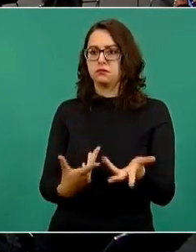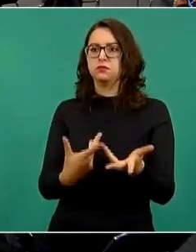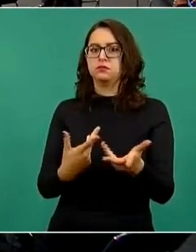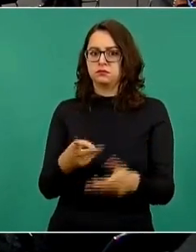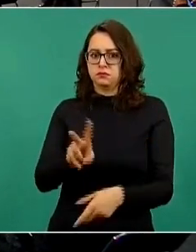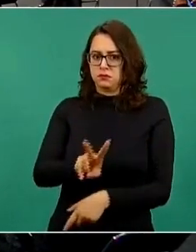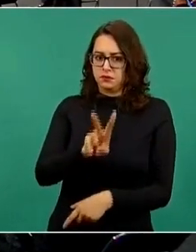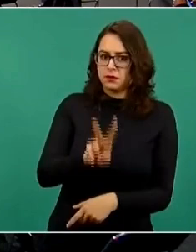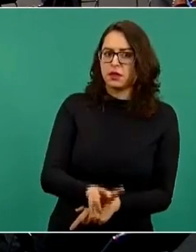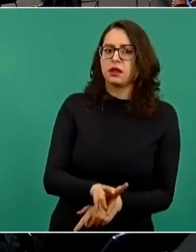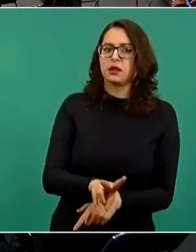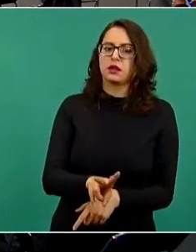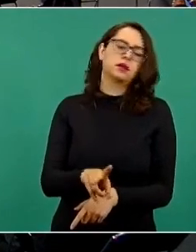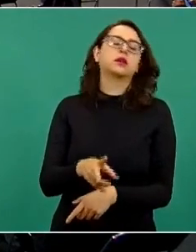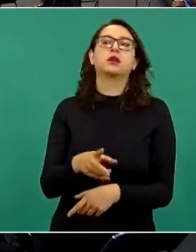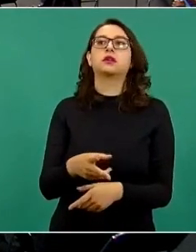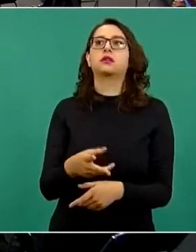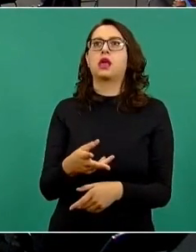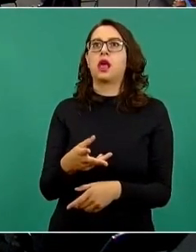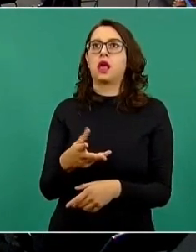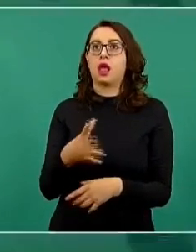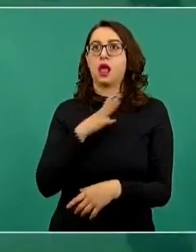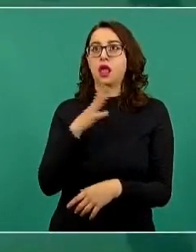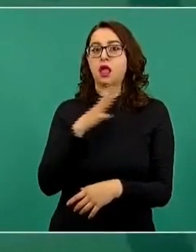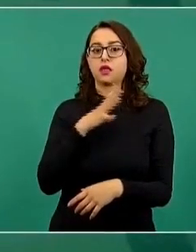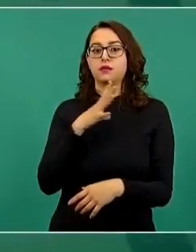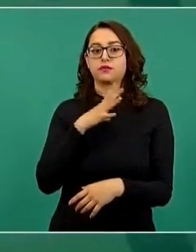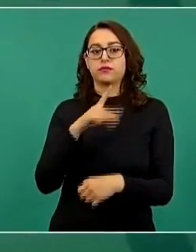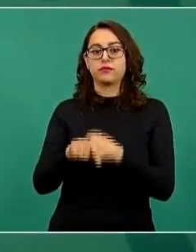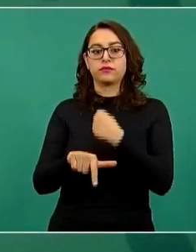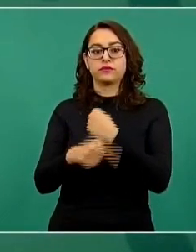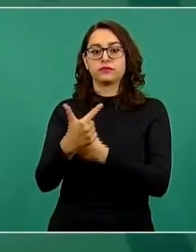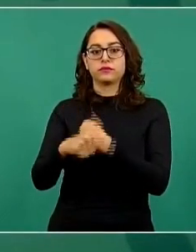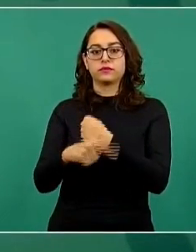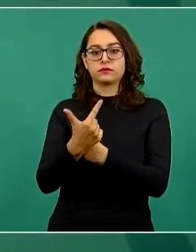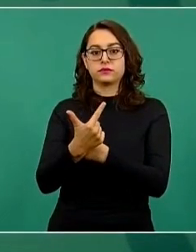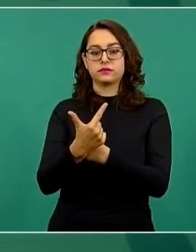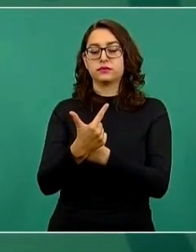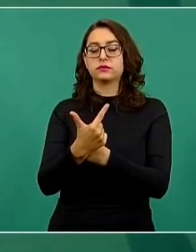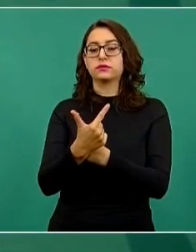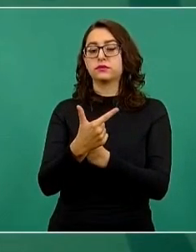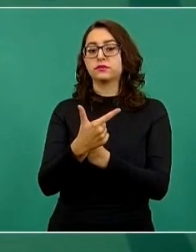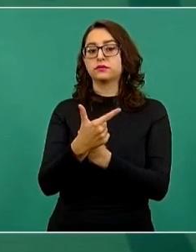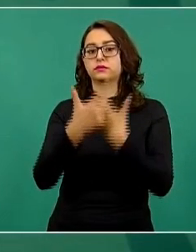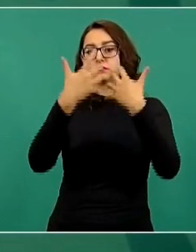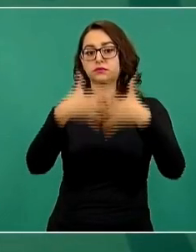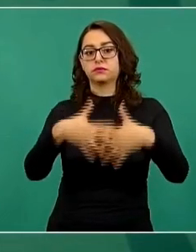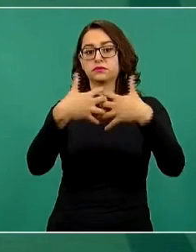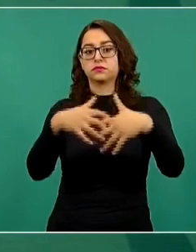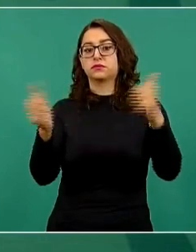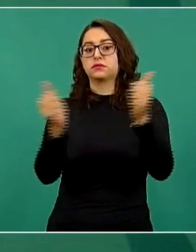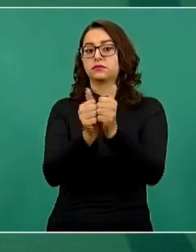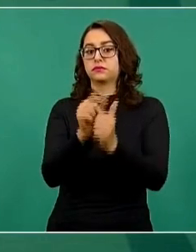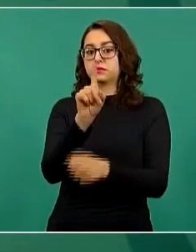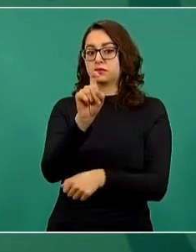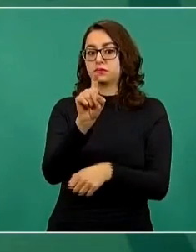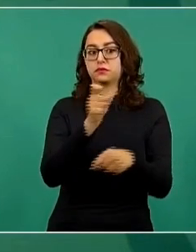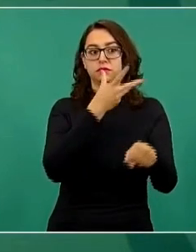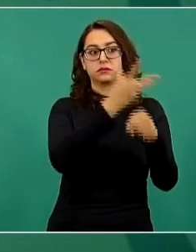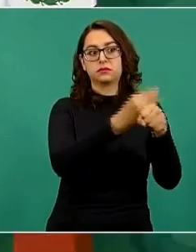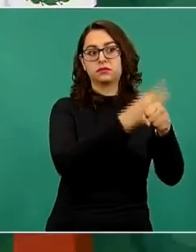12 hidroeléctricas y